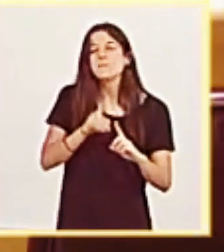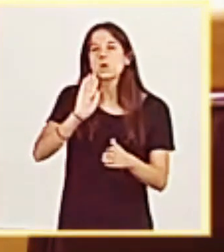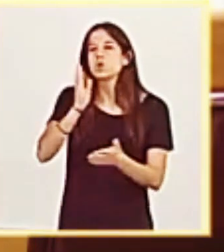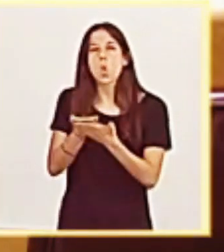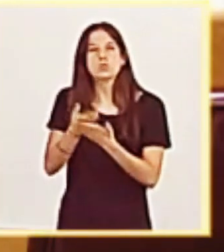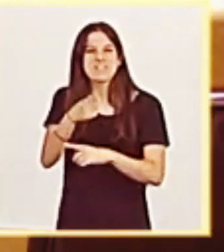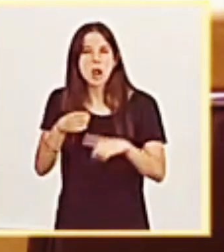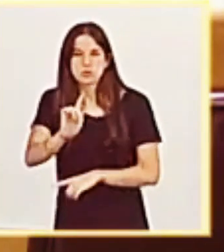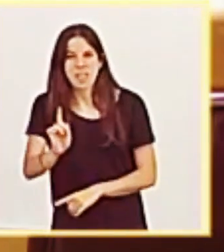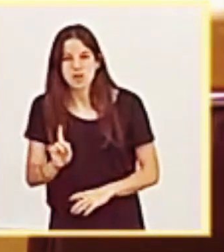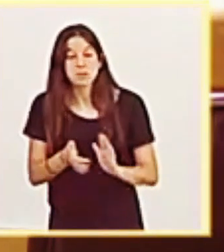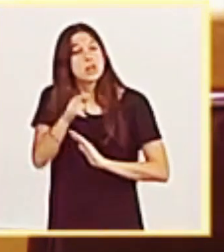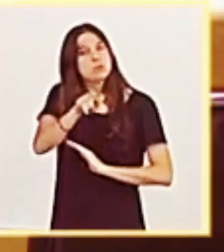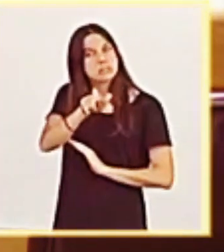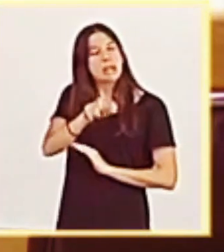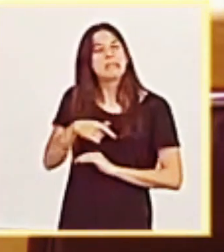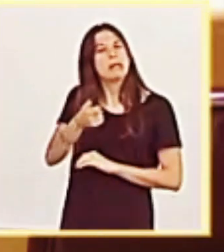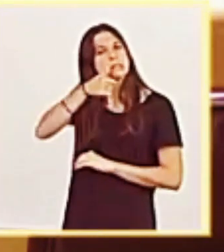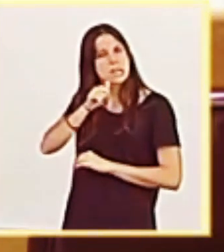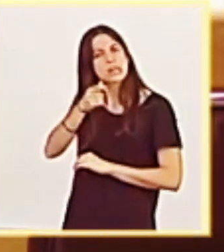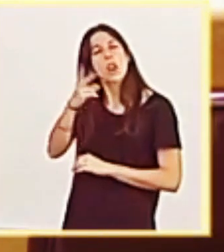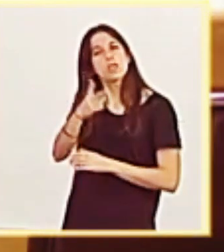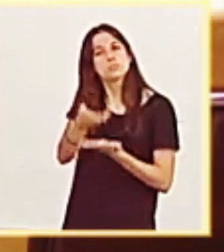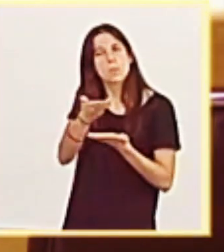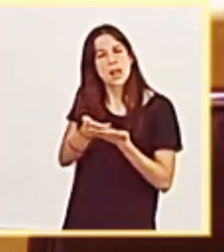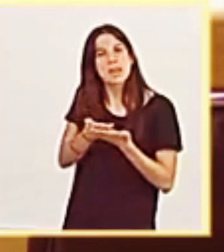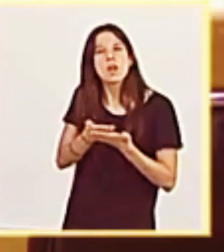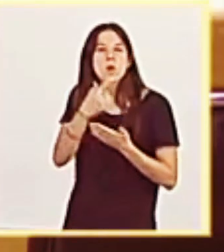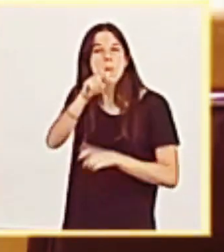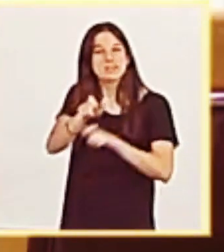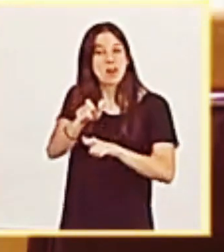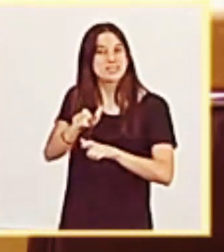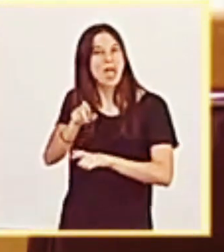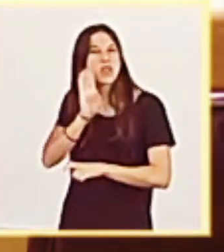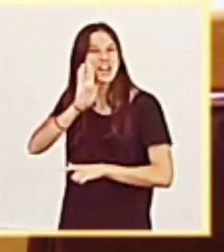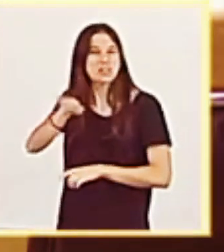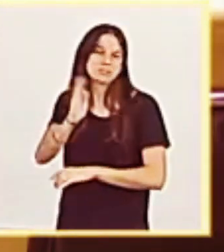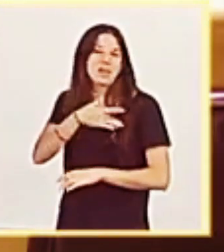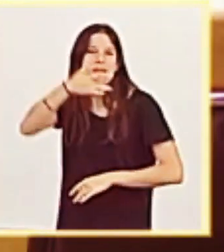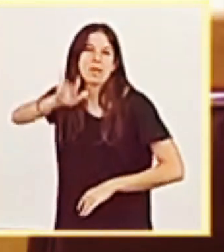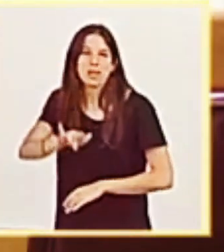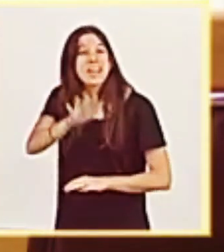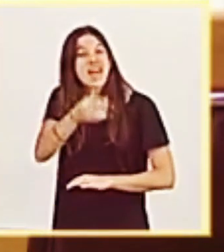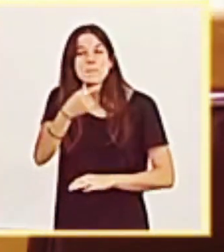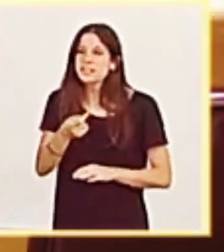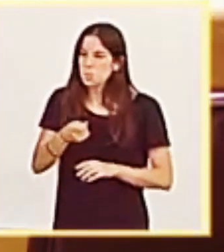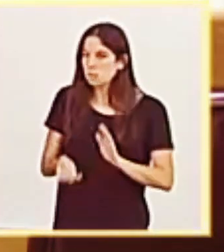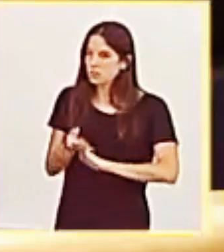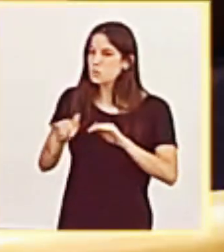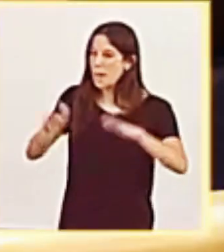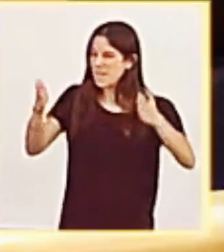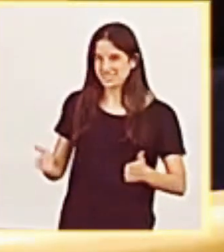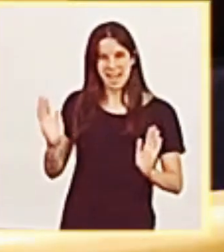proponen perdonar a los condenados por delitos de sedición y malversación, sin arrepentimiento. Y encima le pone una mesa, con los mejores